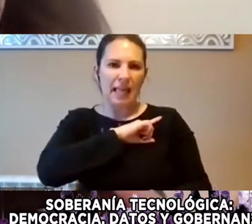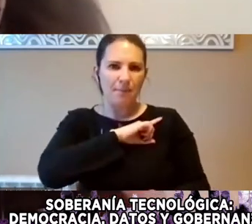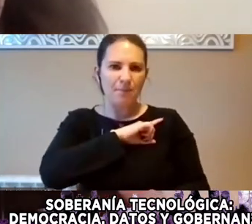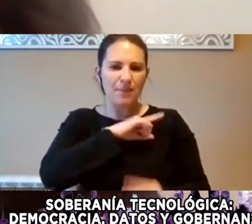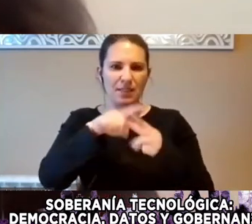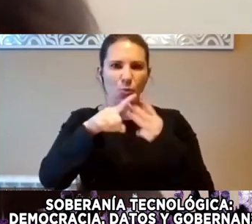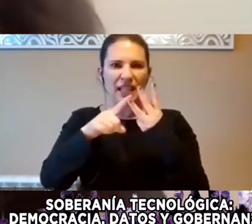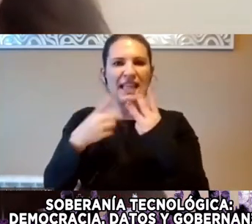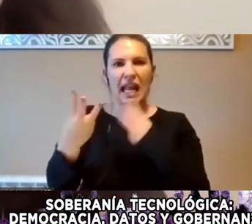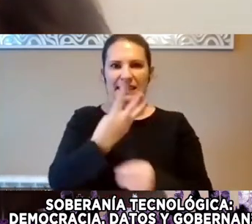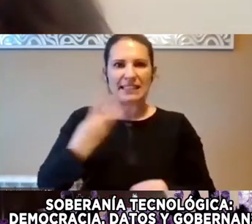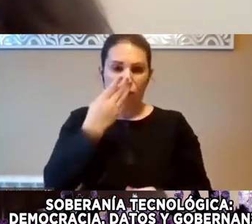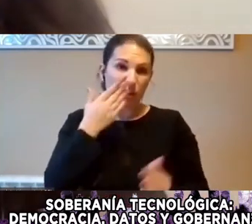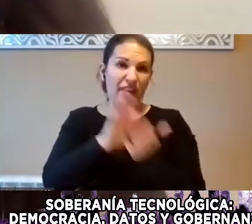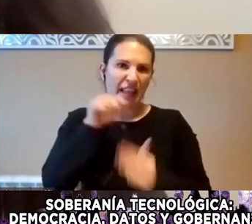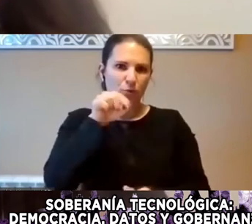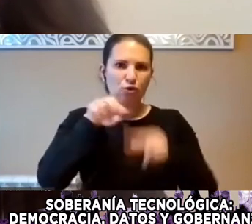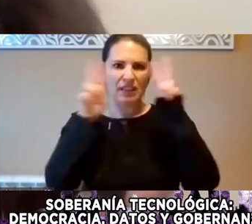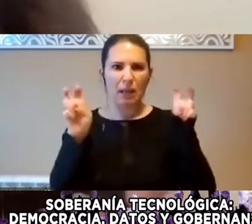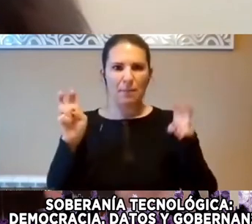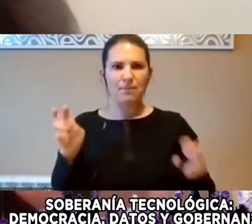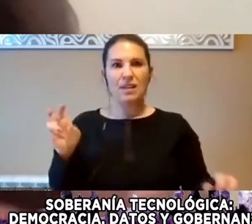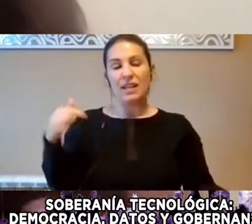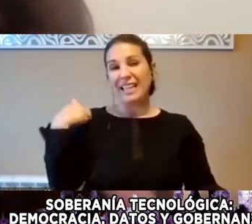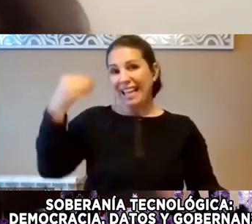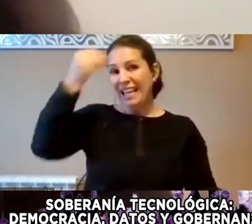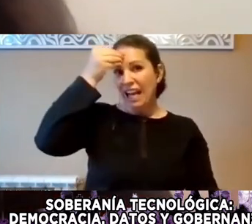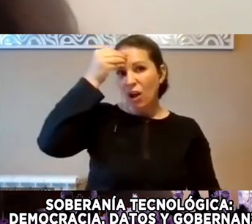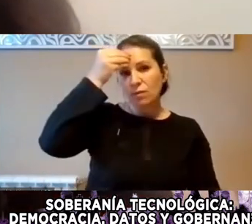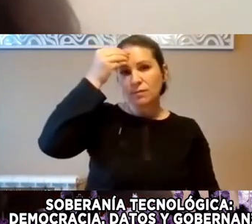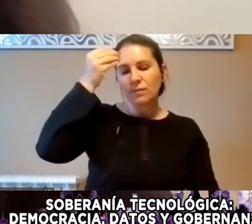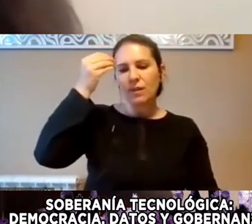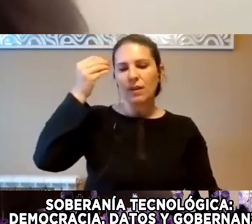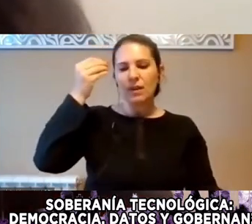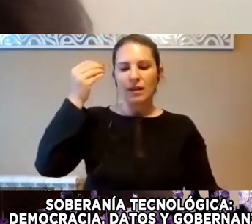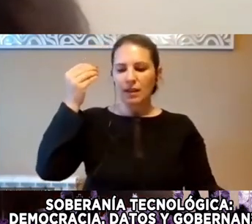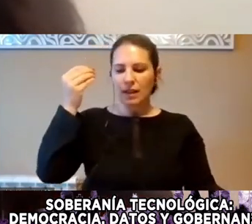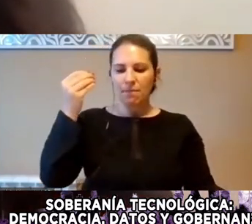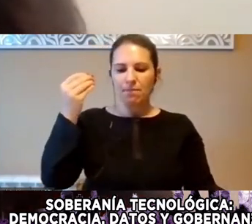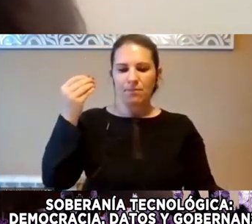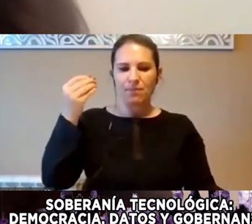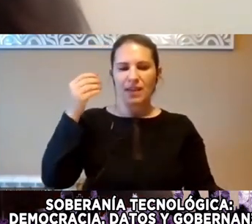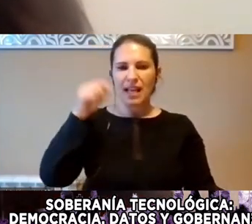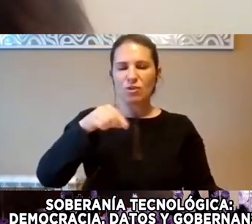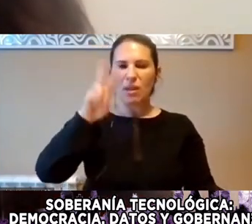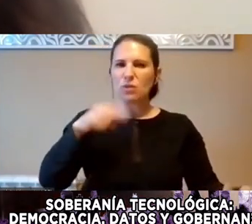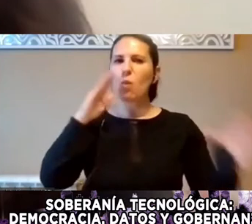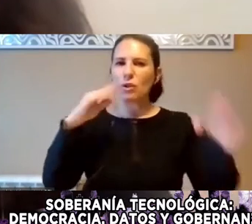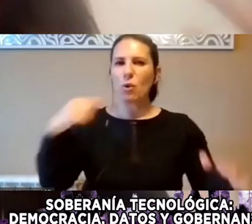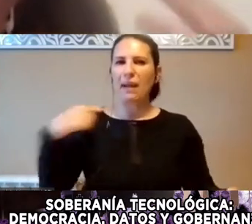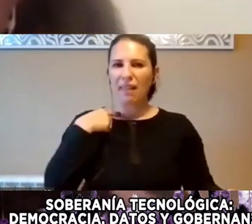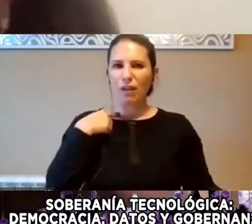Enfrentamos Y Creo que Creo que Fue otro Momento Perdido Porque nos